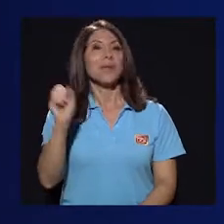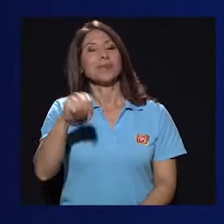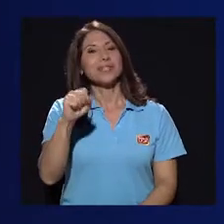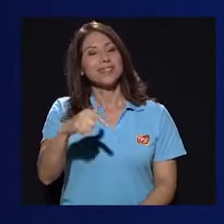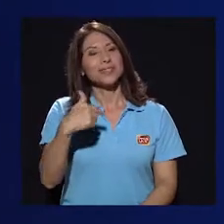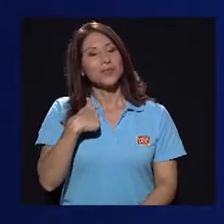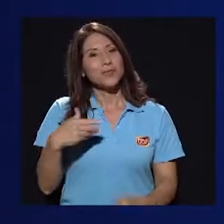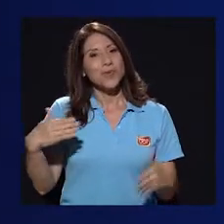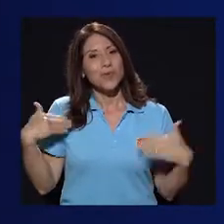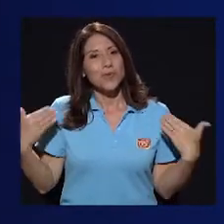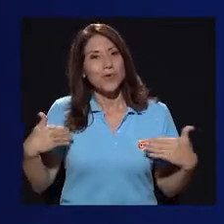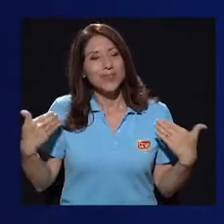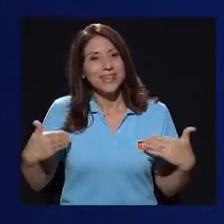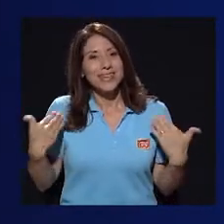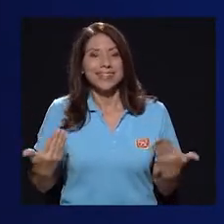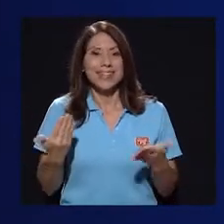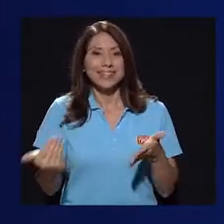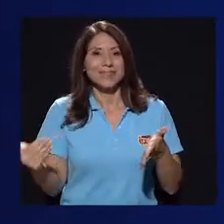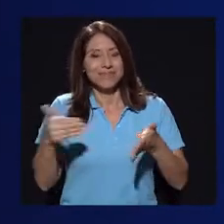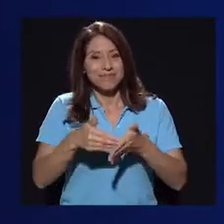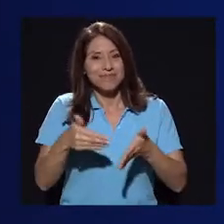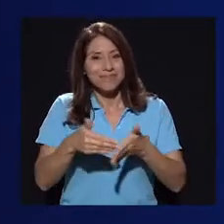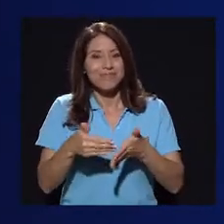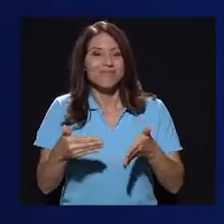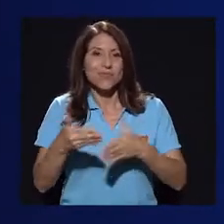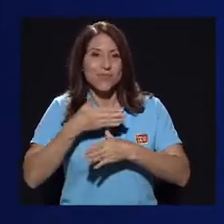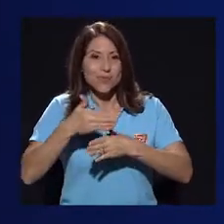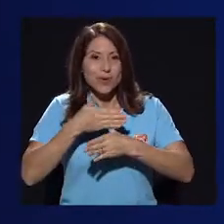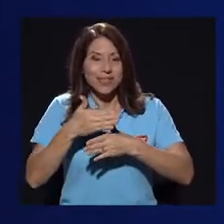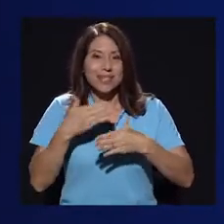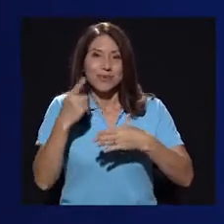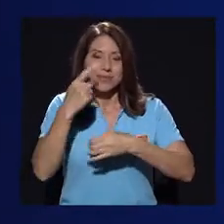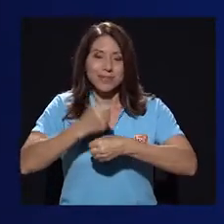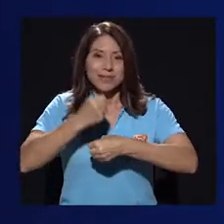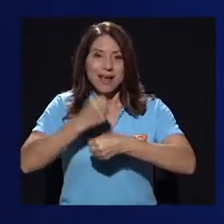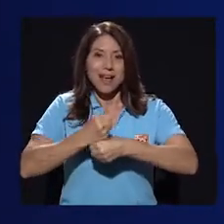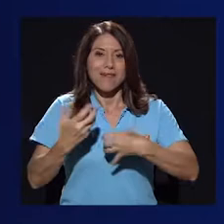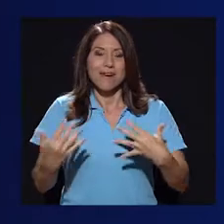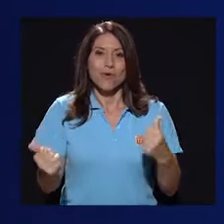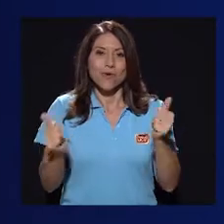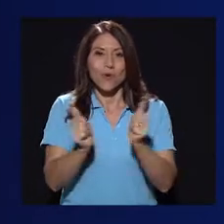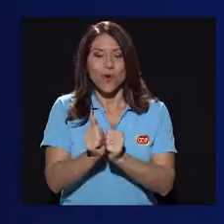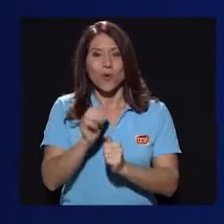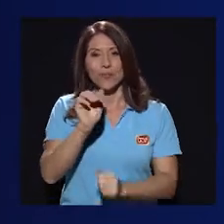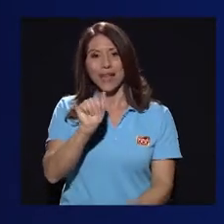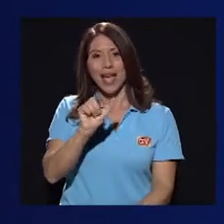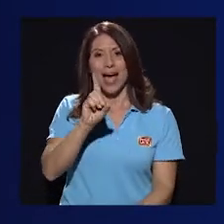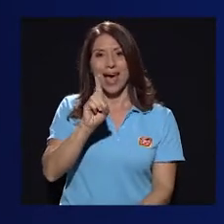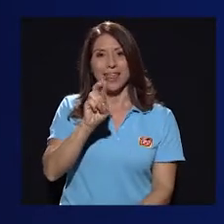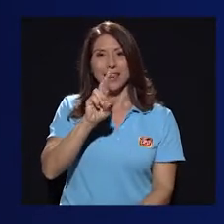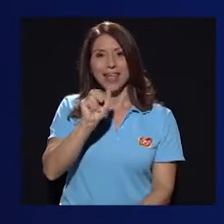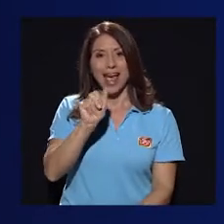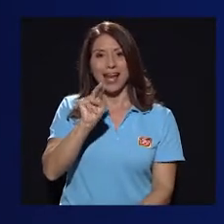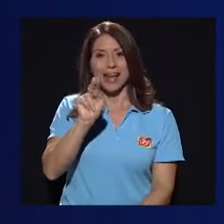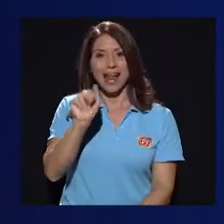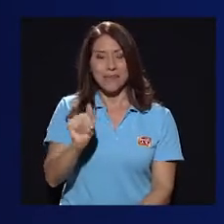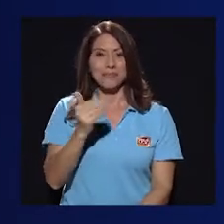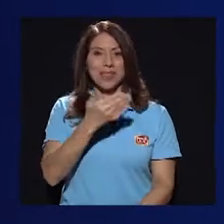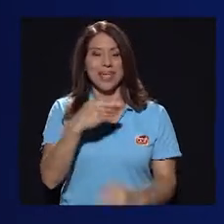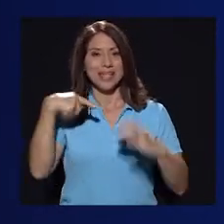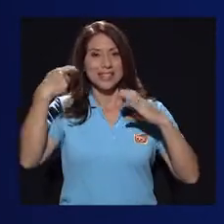Entonces bueno, yo estoy muy contenta una vez más compartir un trabajo con Adriana en el cine.